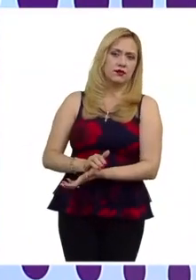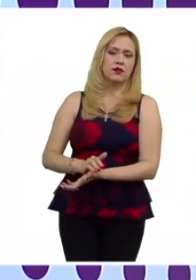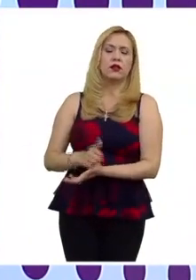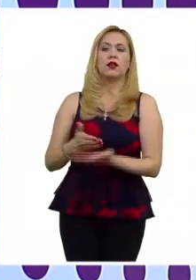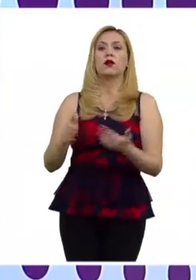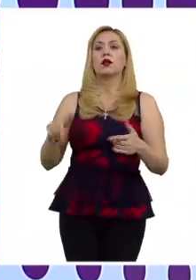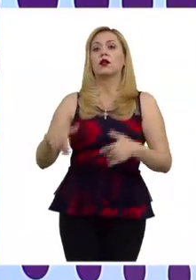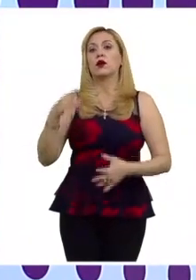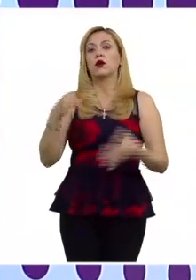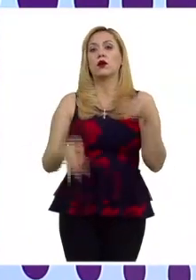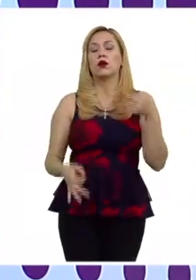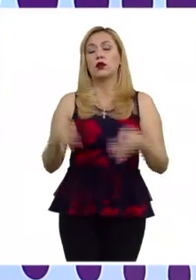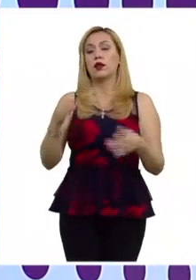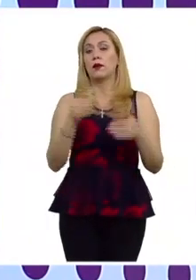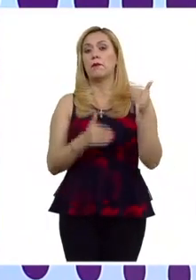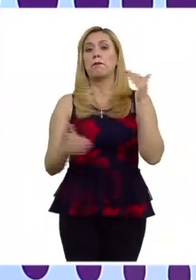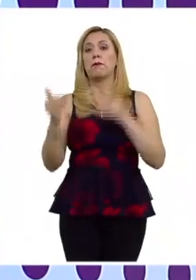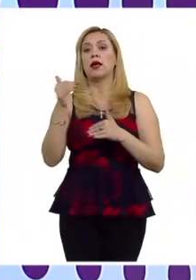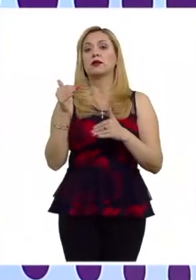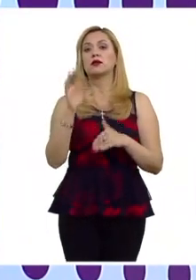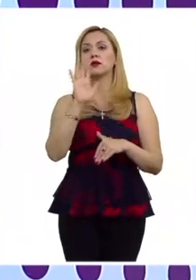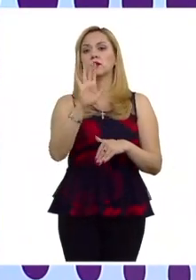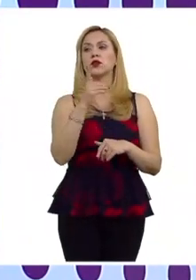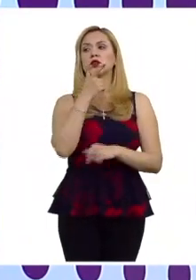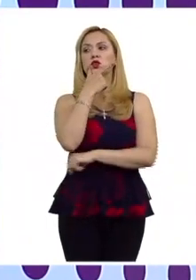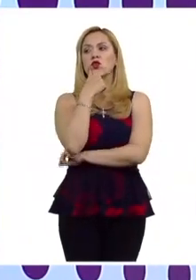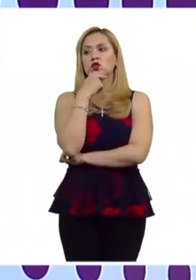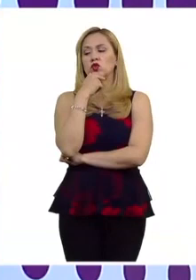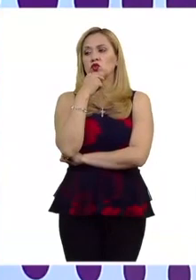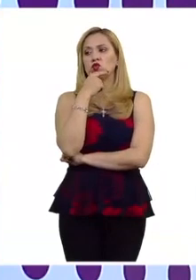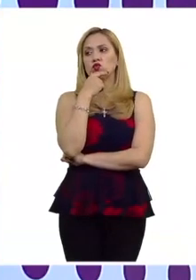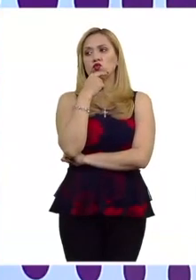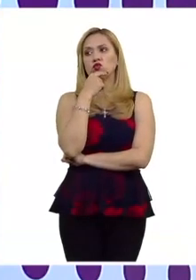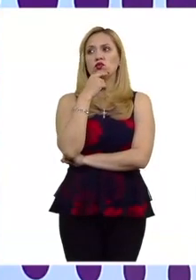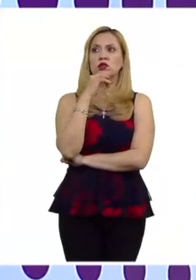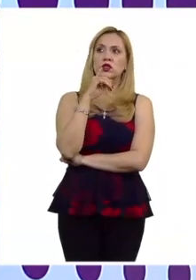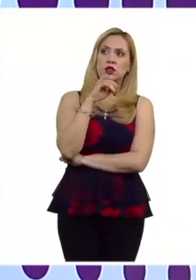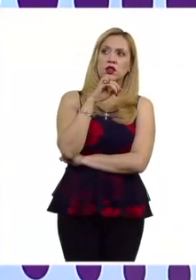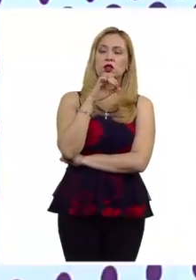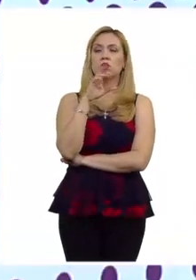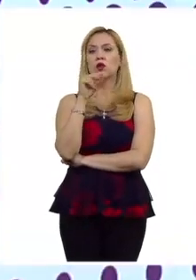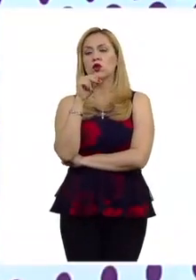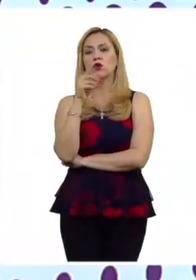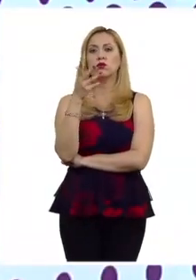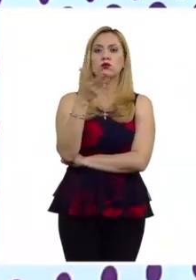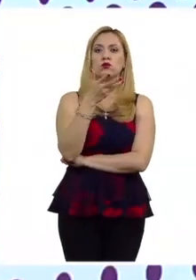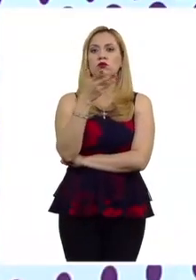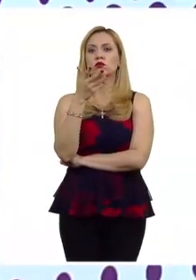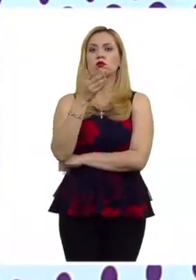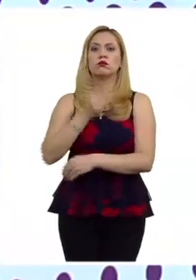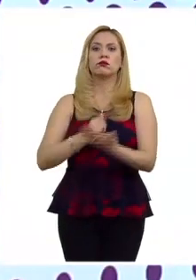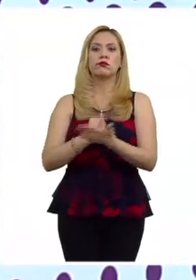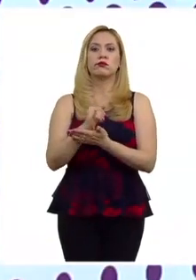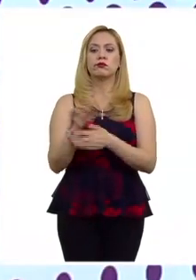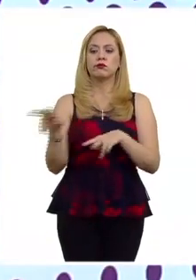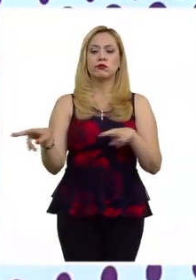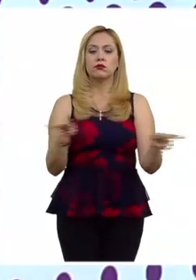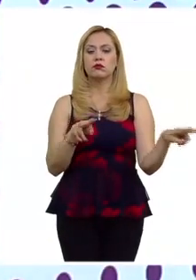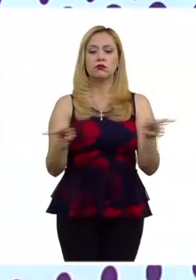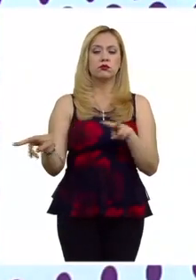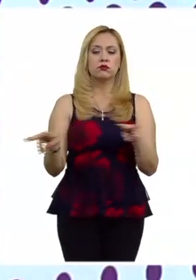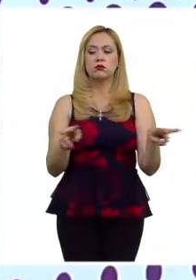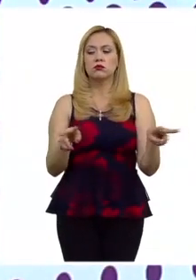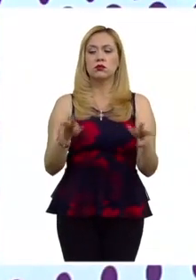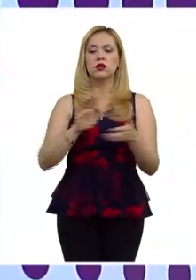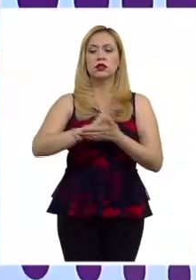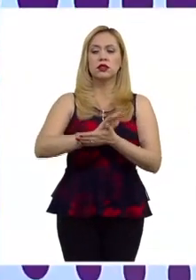corte suprema tenga que decidir sobre si existe en realidad una discriminación por esta persona